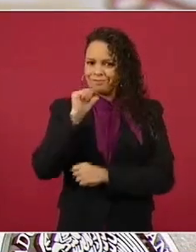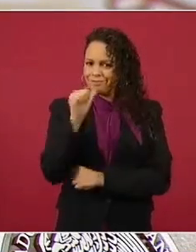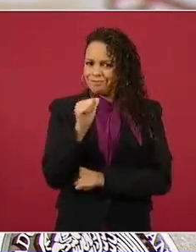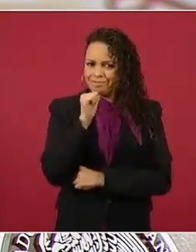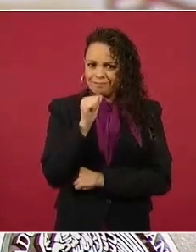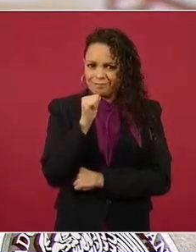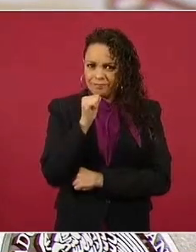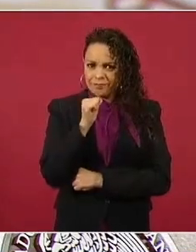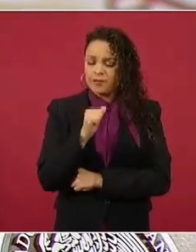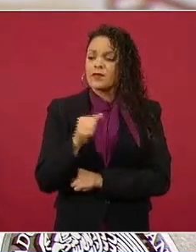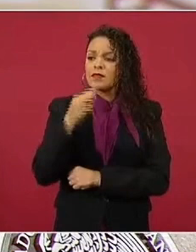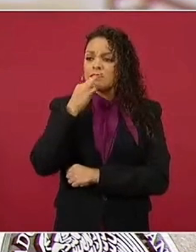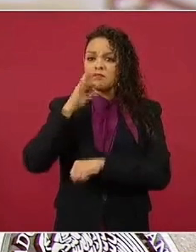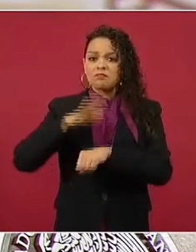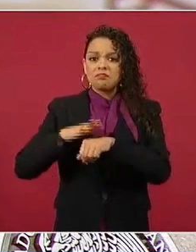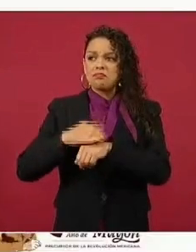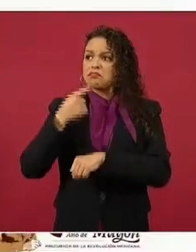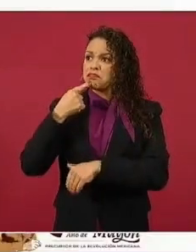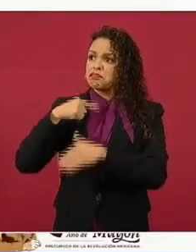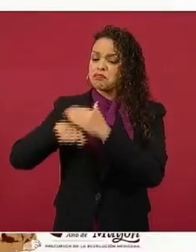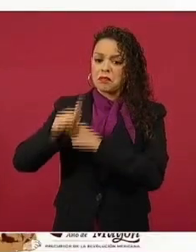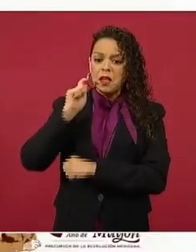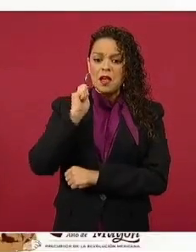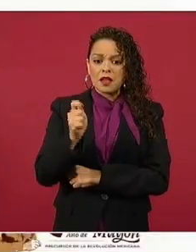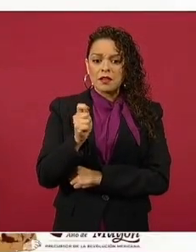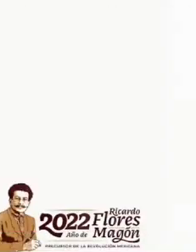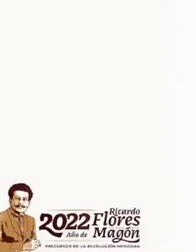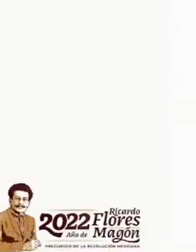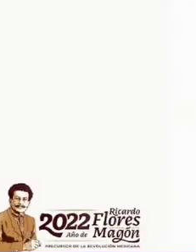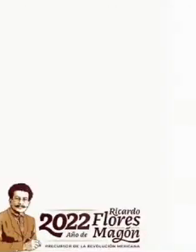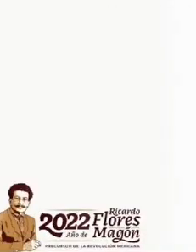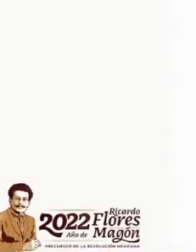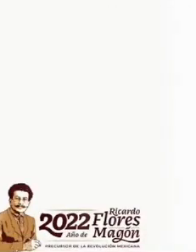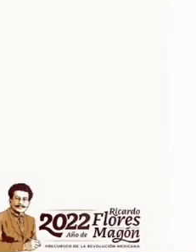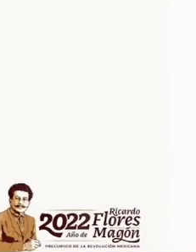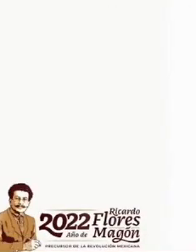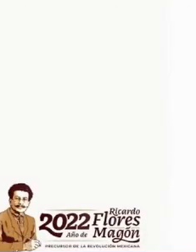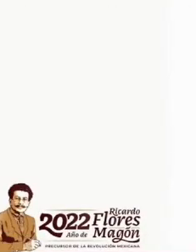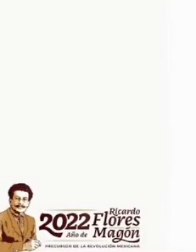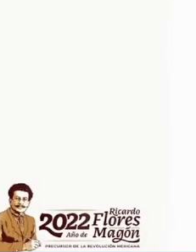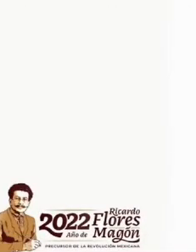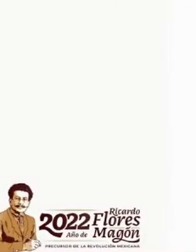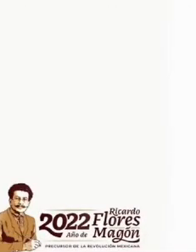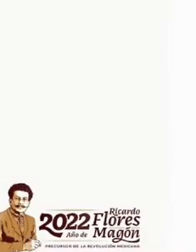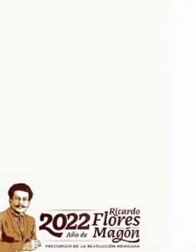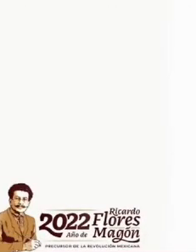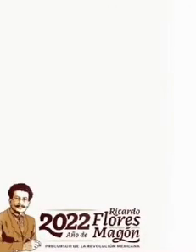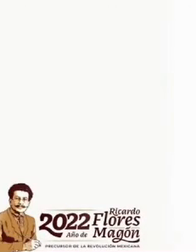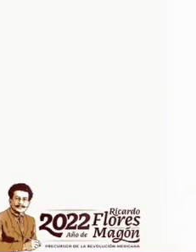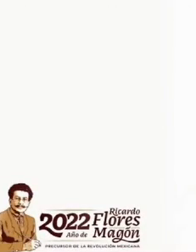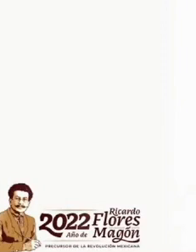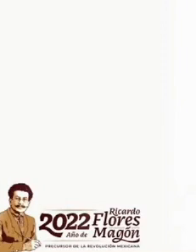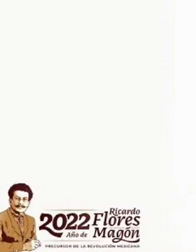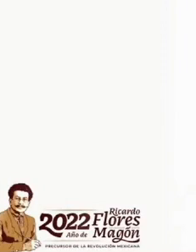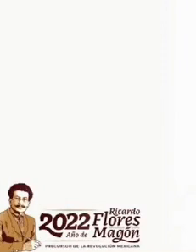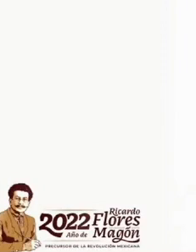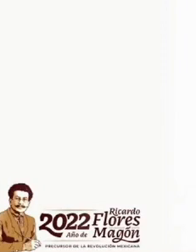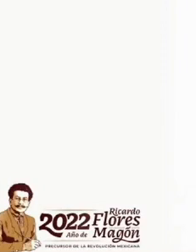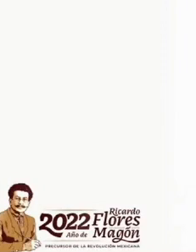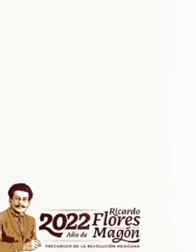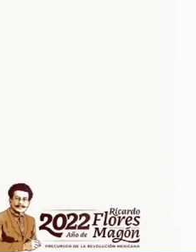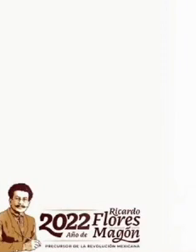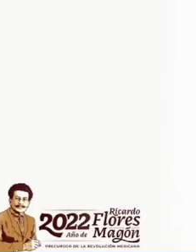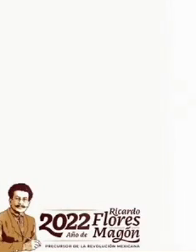una denuncia sobre un canal de YouTube llamado Alerta Express, que reproduce mentiras con títulos